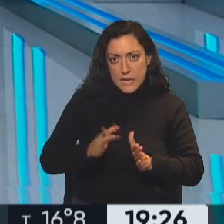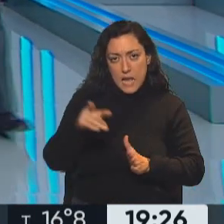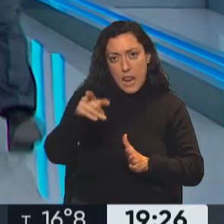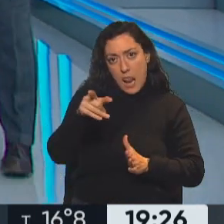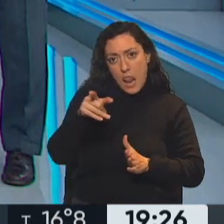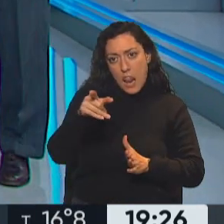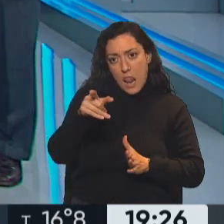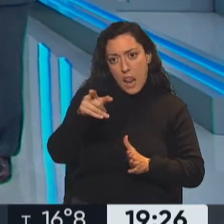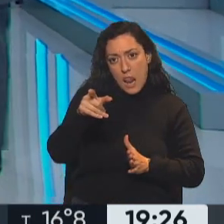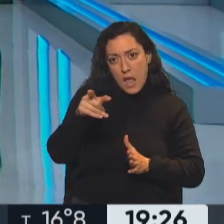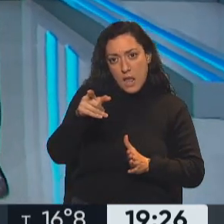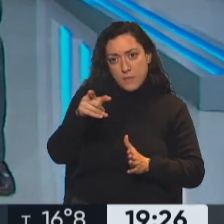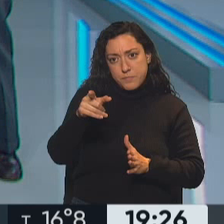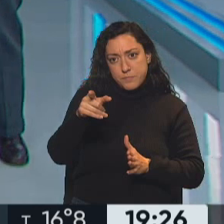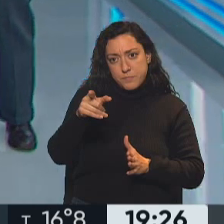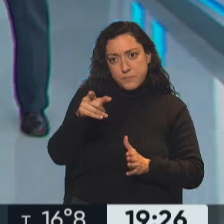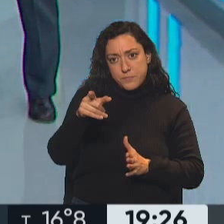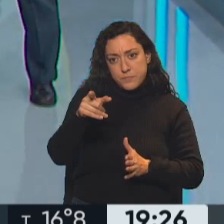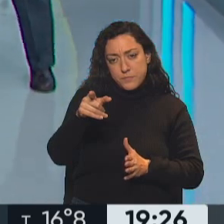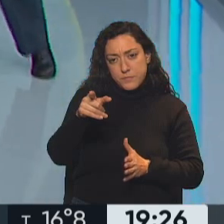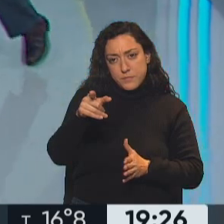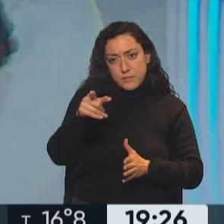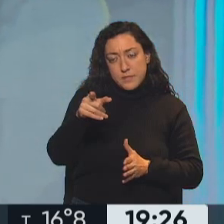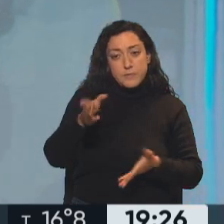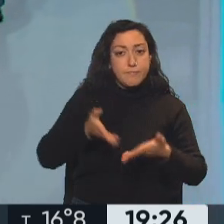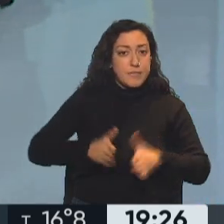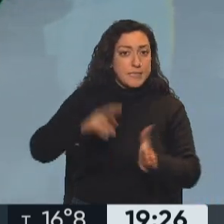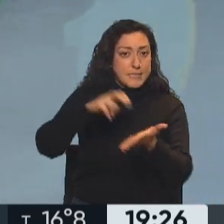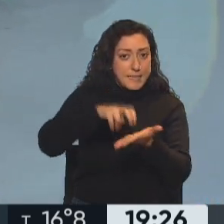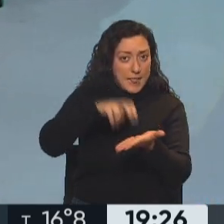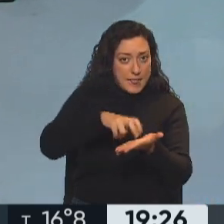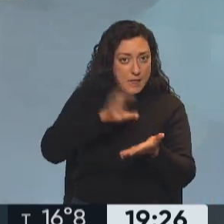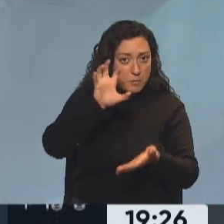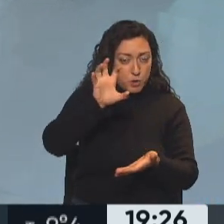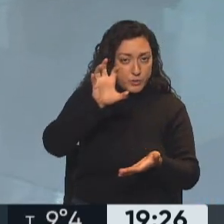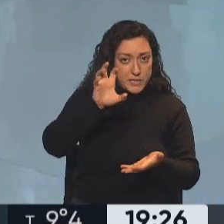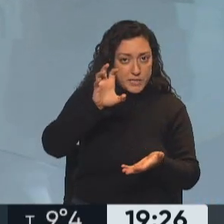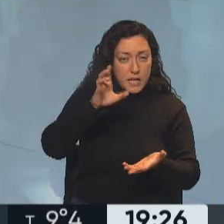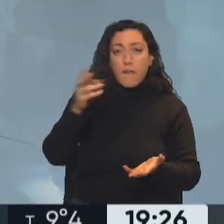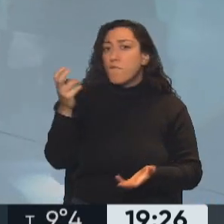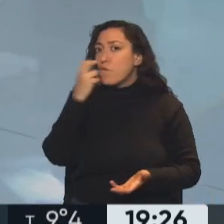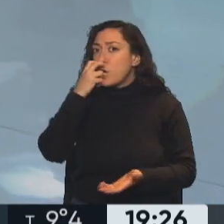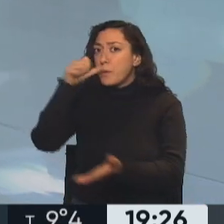accidente, él salteño, y tiene un accidente en Bolivia.